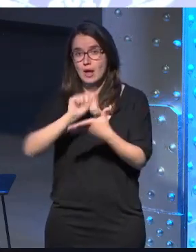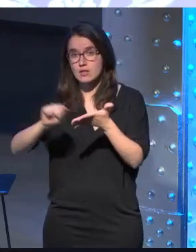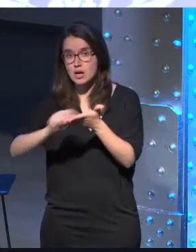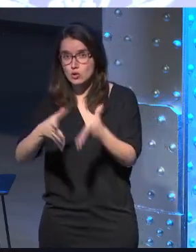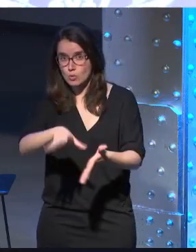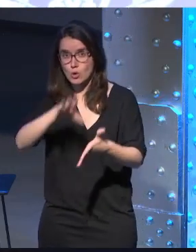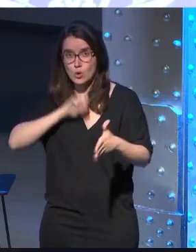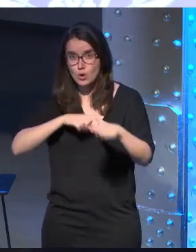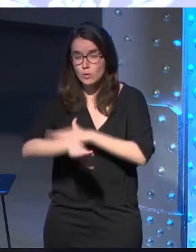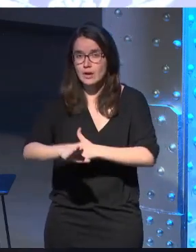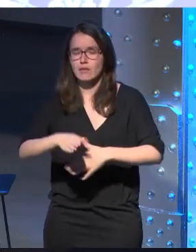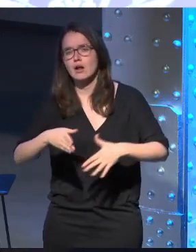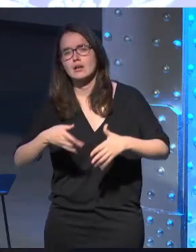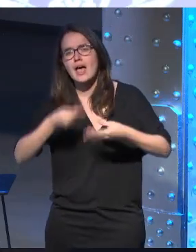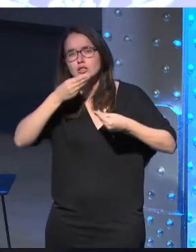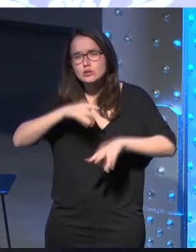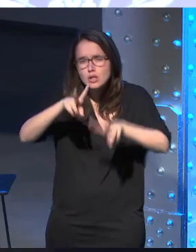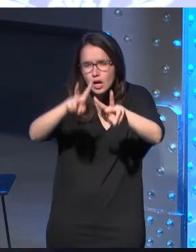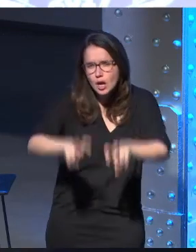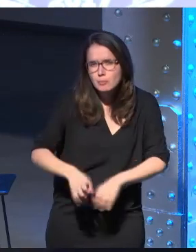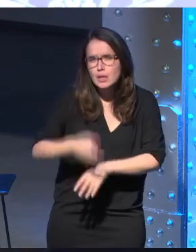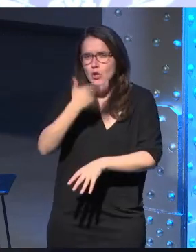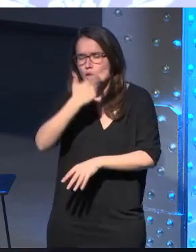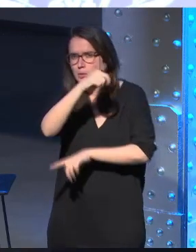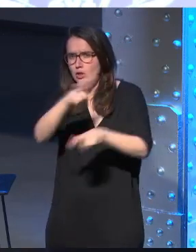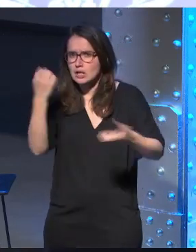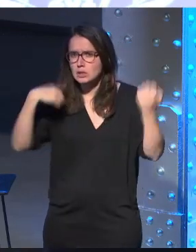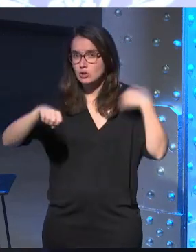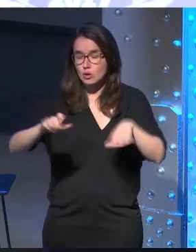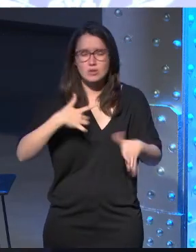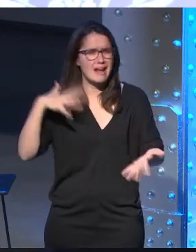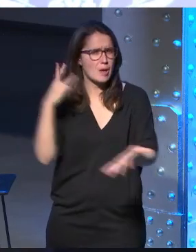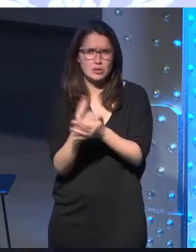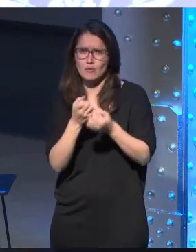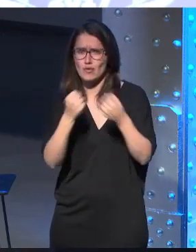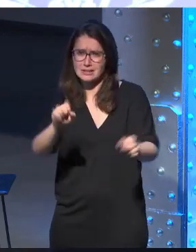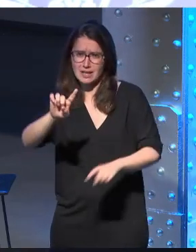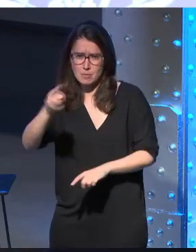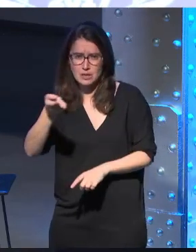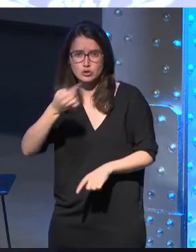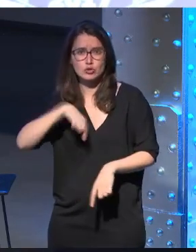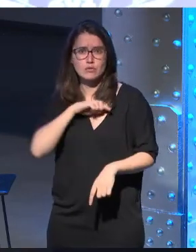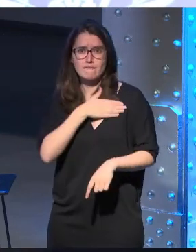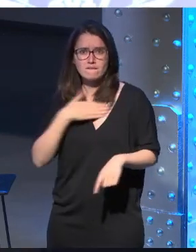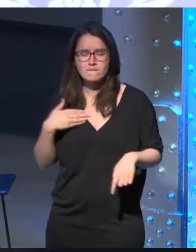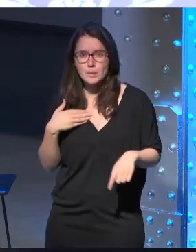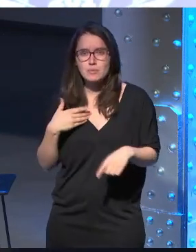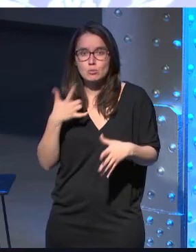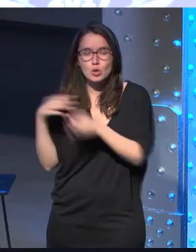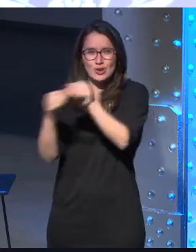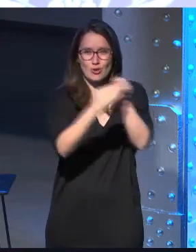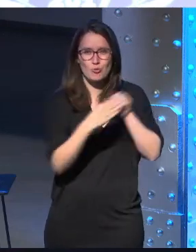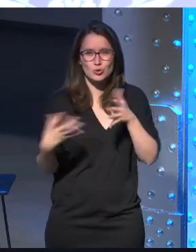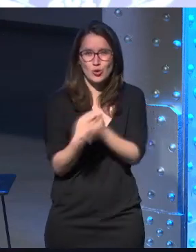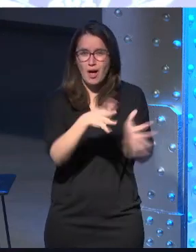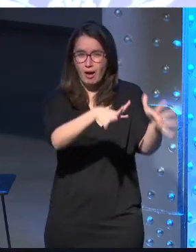la historia y el conocimiento sobre los personajes y fue nuestra gran apuesta del estudio era la forma en que quisimos poner en común todo lo